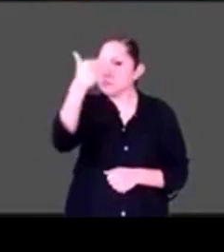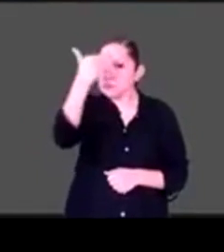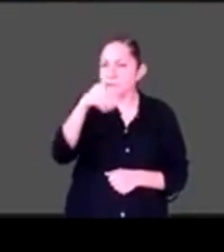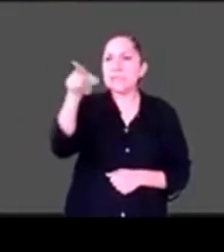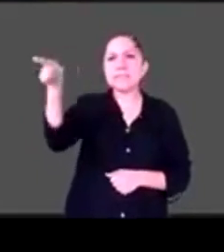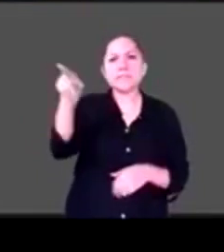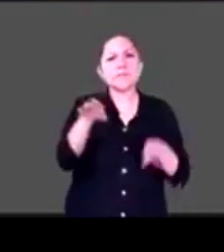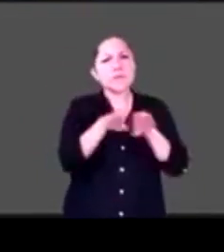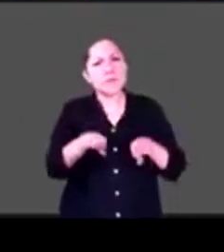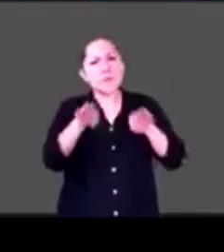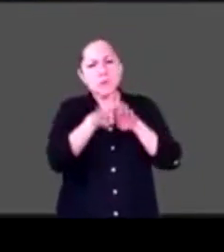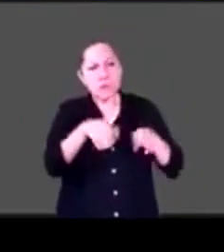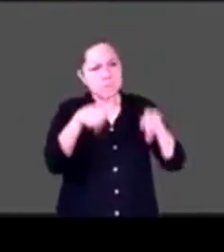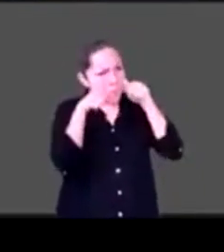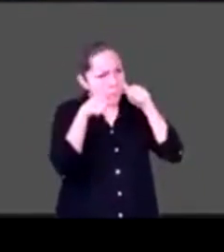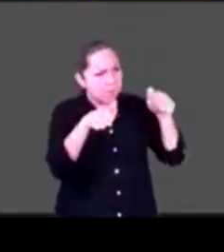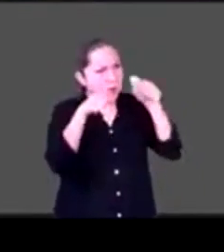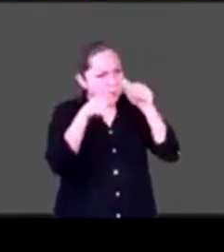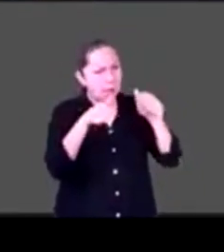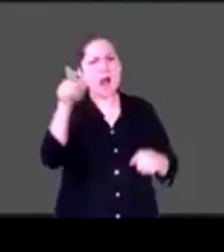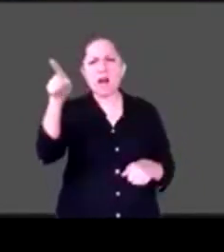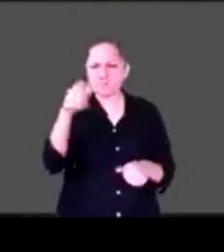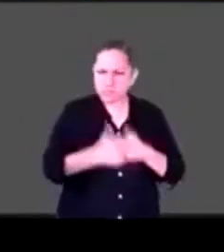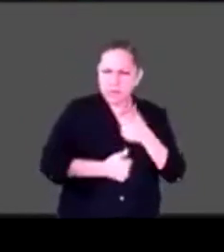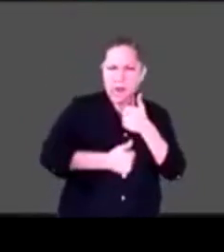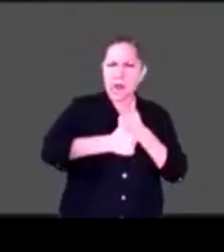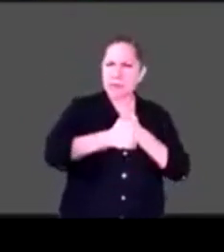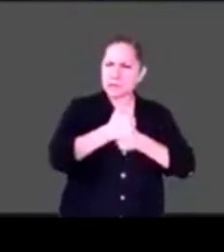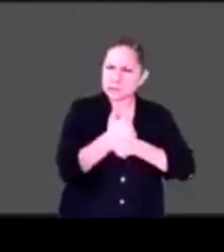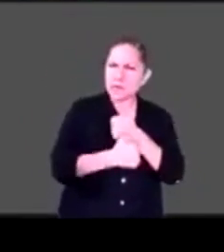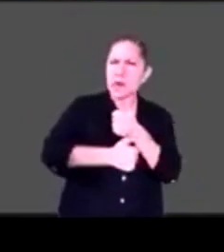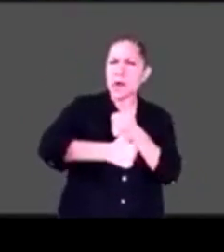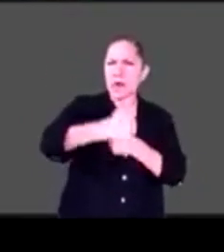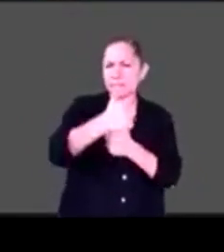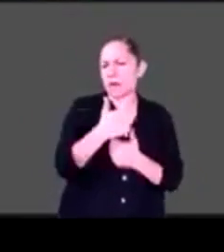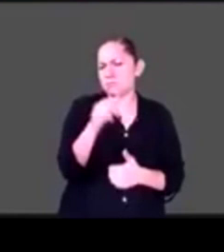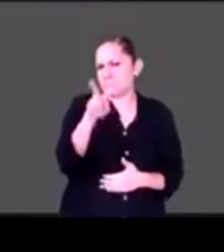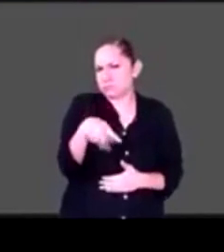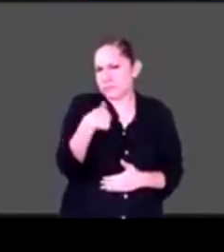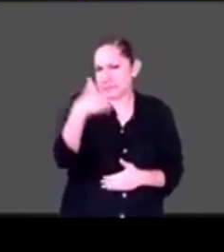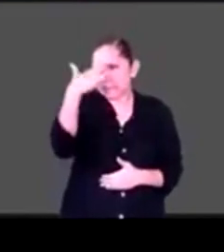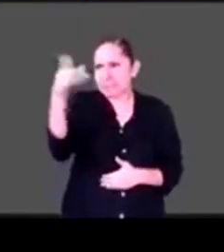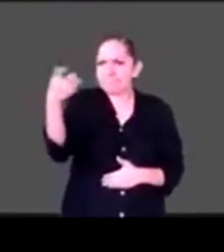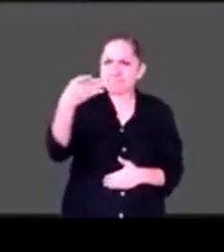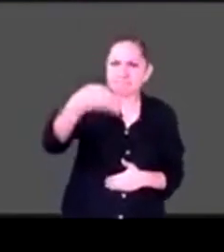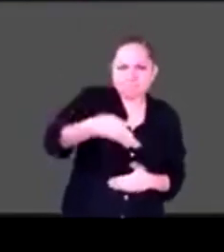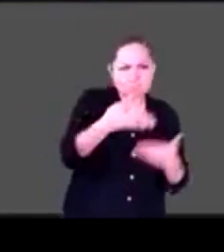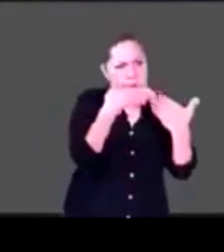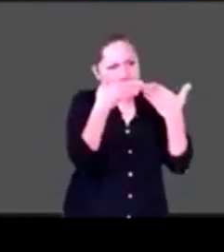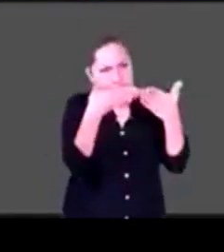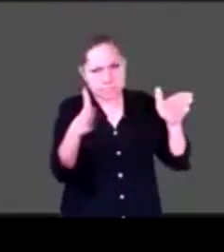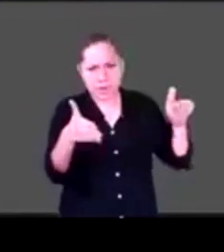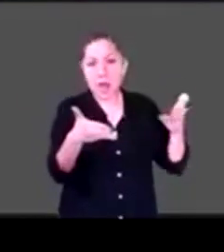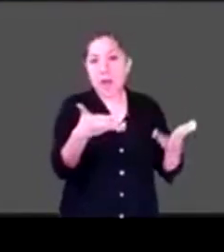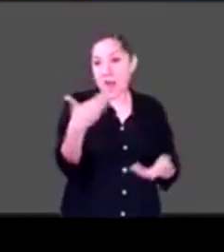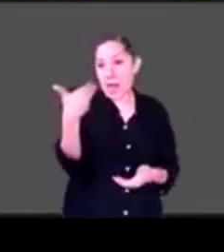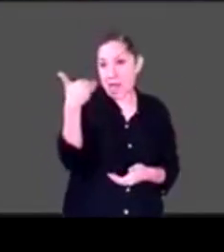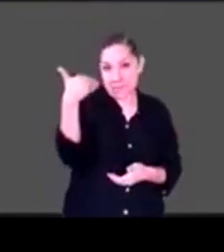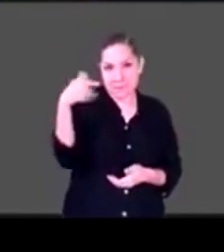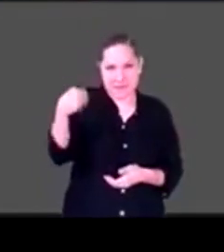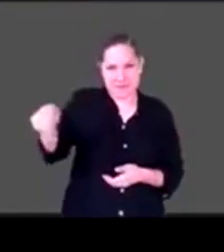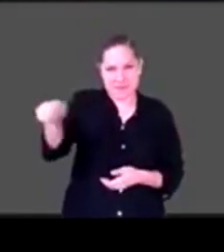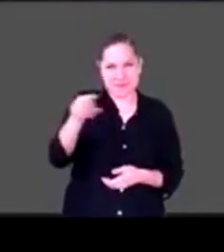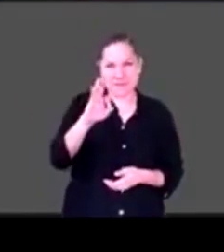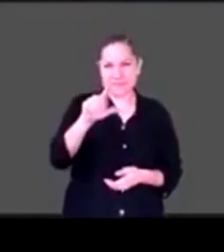podido hacer porque les falta, Flavia nos contaba ahorita, o sea, la situación que viven en Oaxaca,